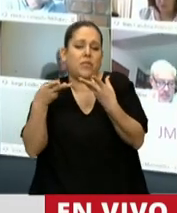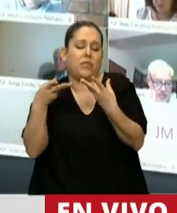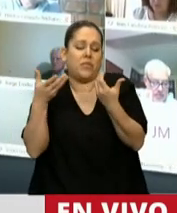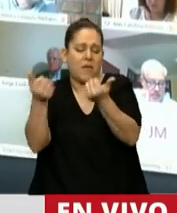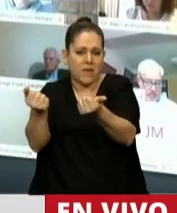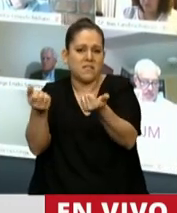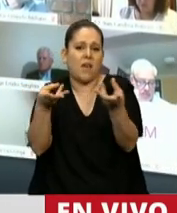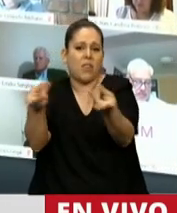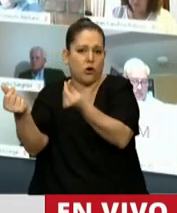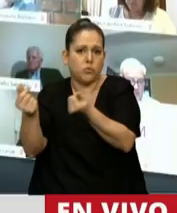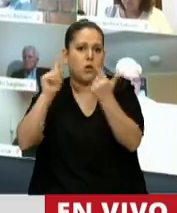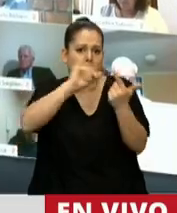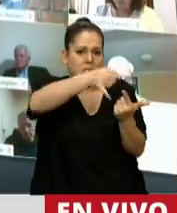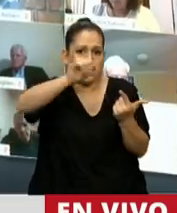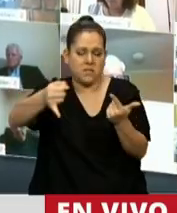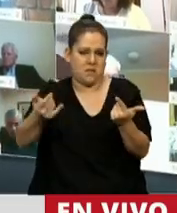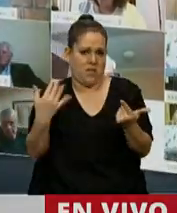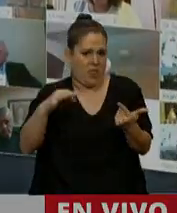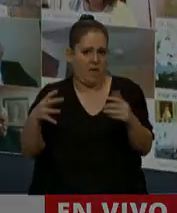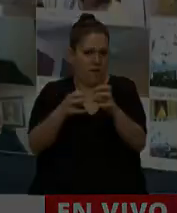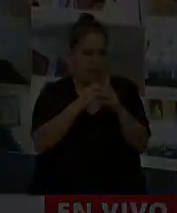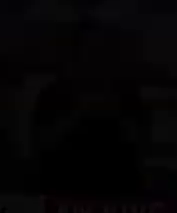consumidor. Nada más, señor Presidente. Gracias, diputada.